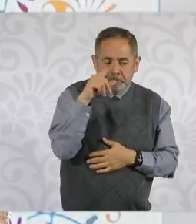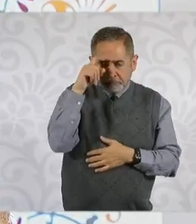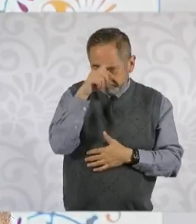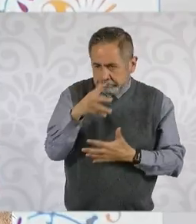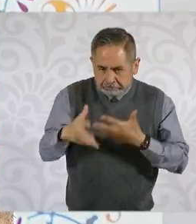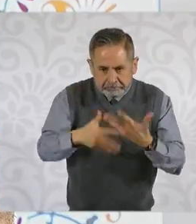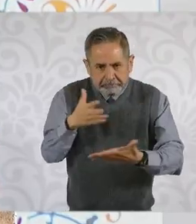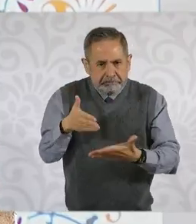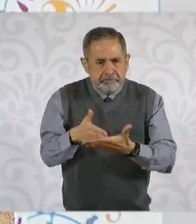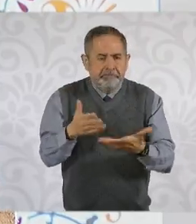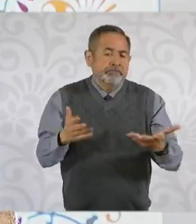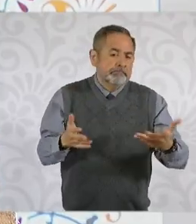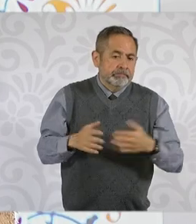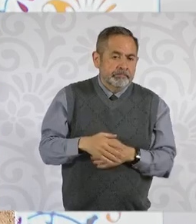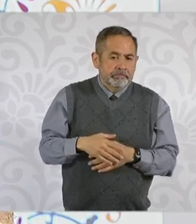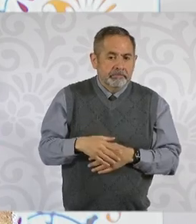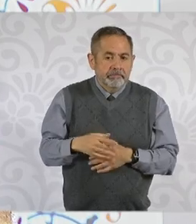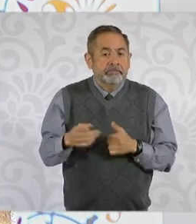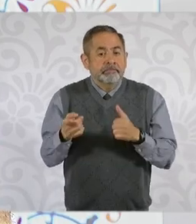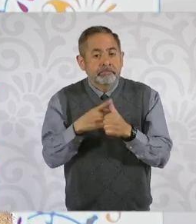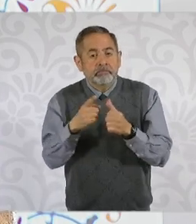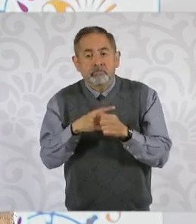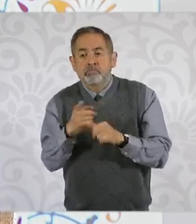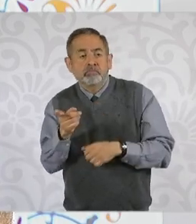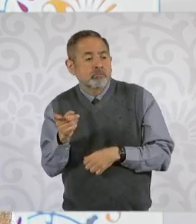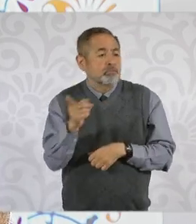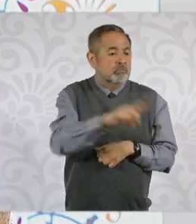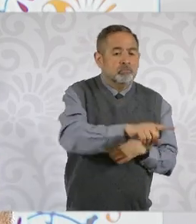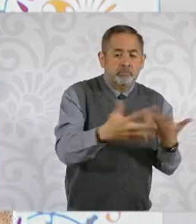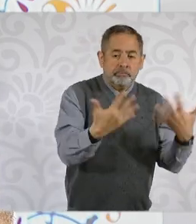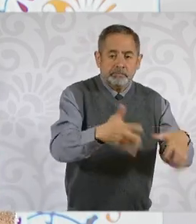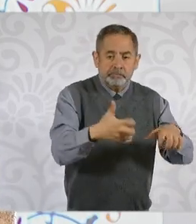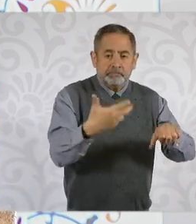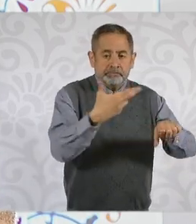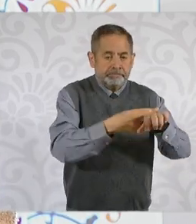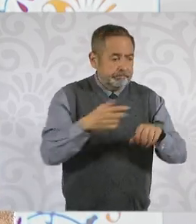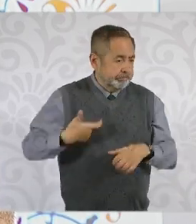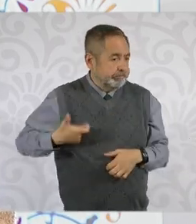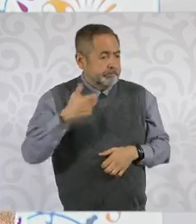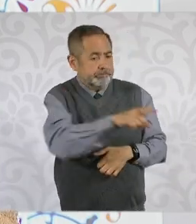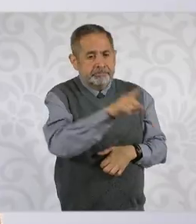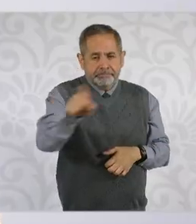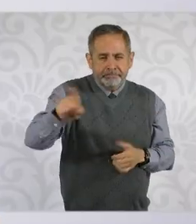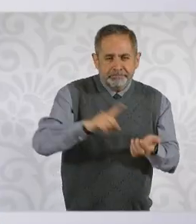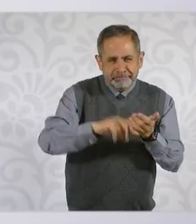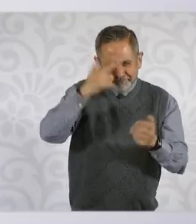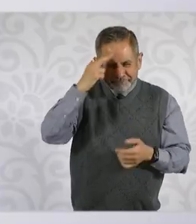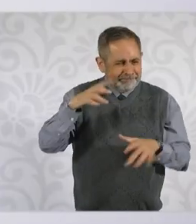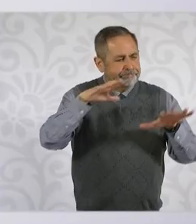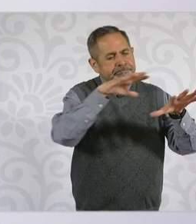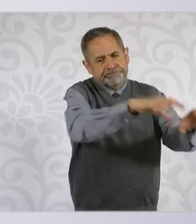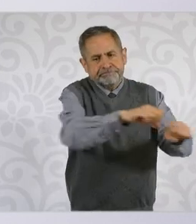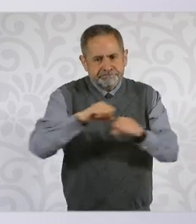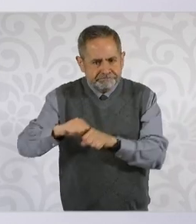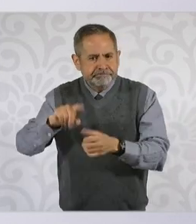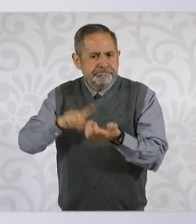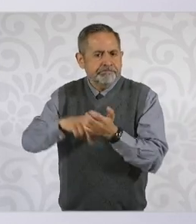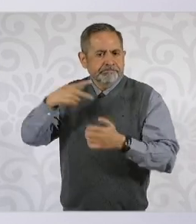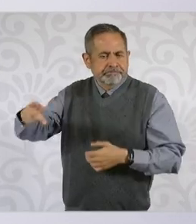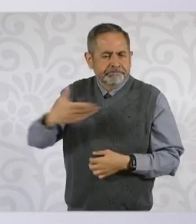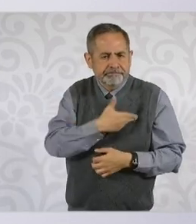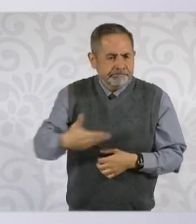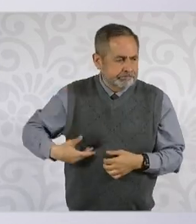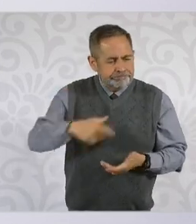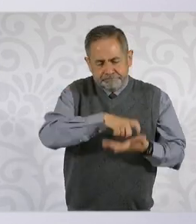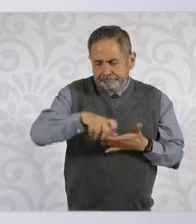muchas veces tiene que ser la venta a través de una empresa, como en el caso de Altán, que fue la compra que hizo el presidente.